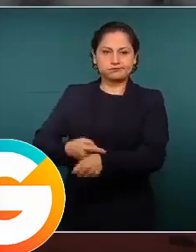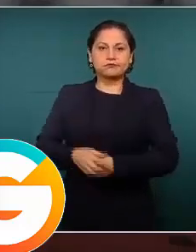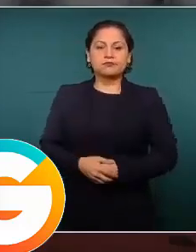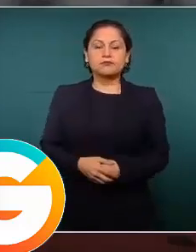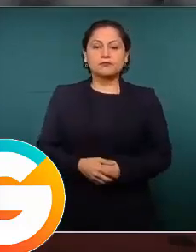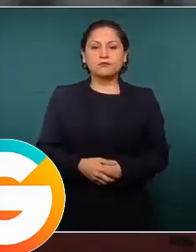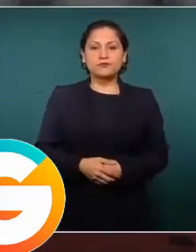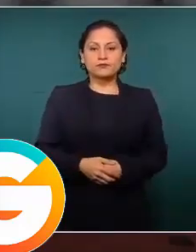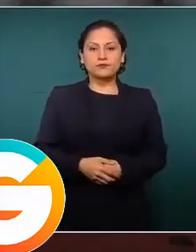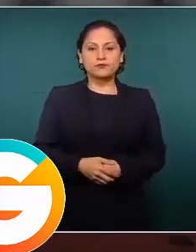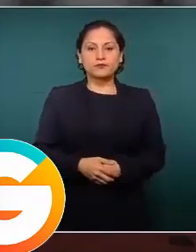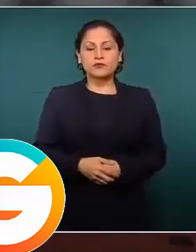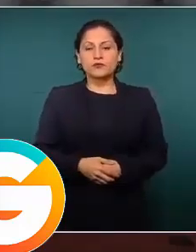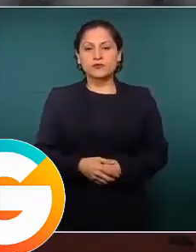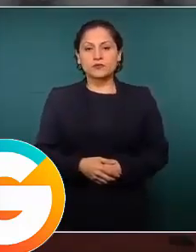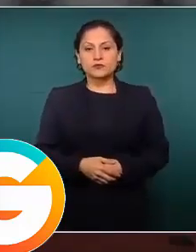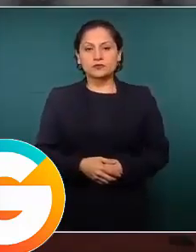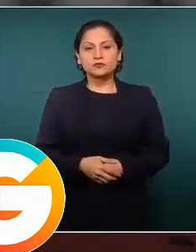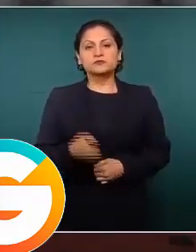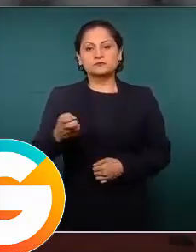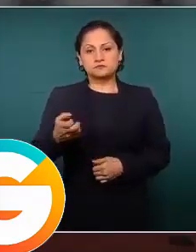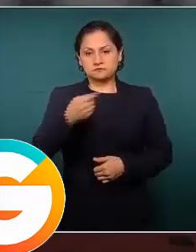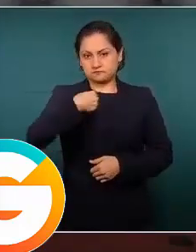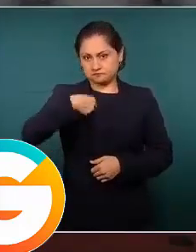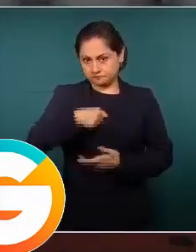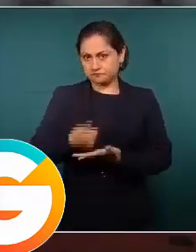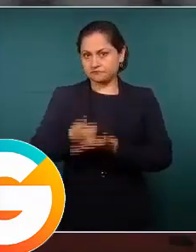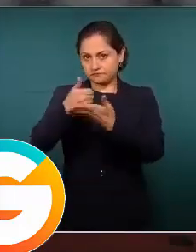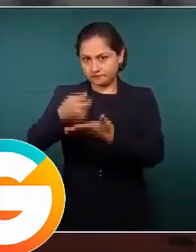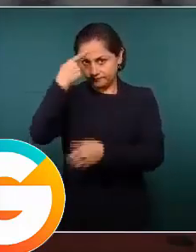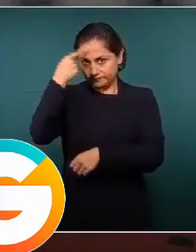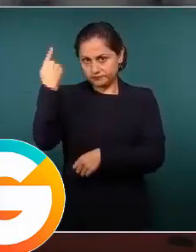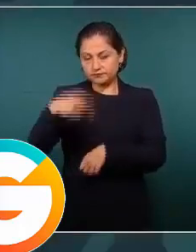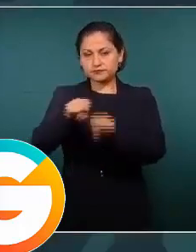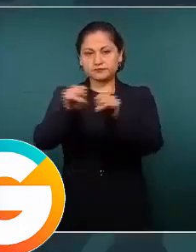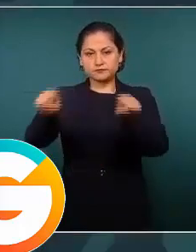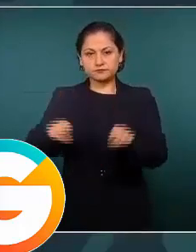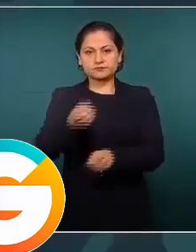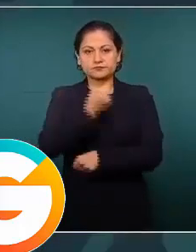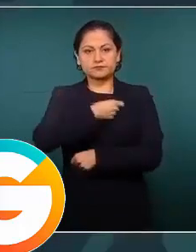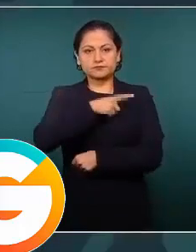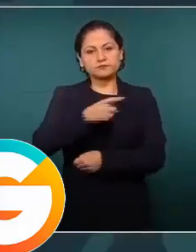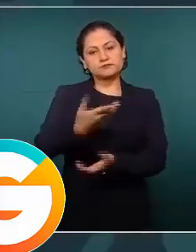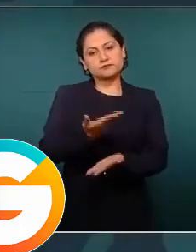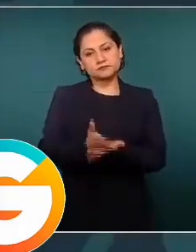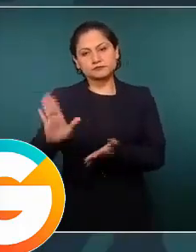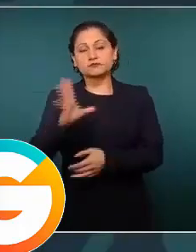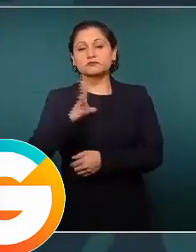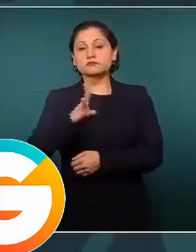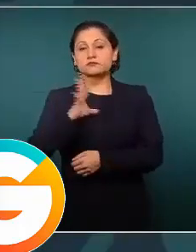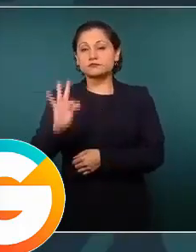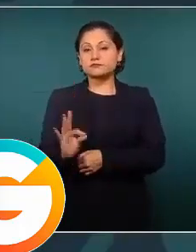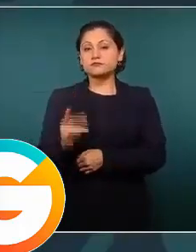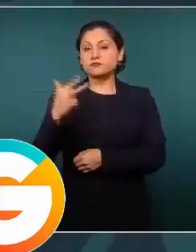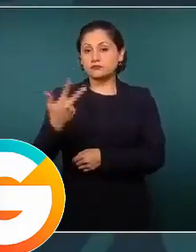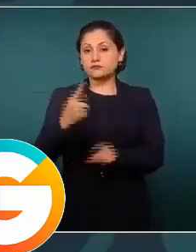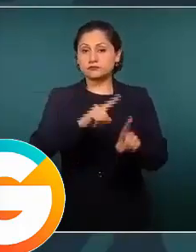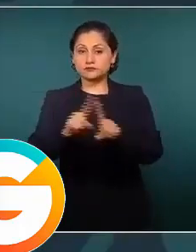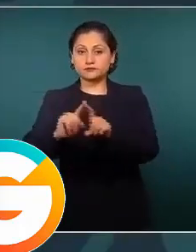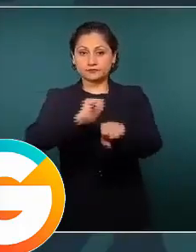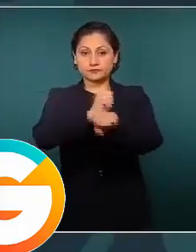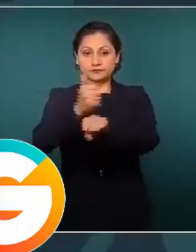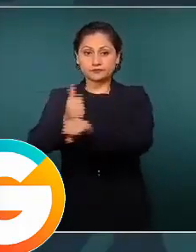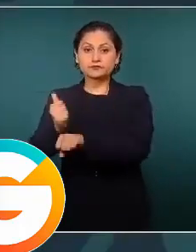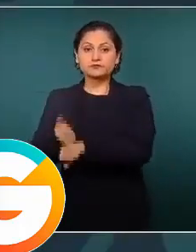al sistema de salud, se tiene 48 instalaciones a las cuales se les da